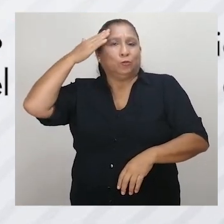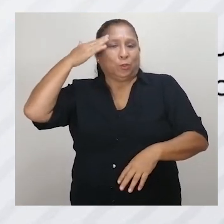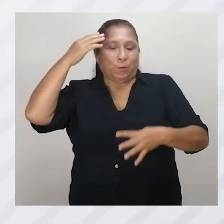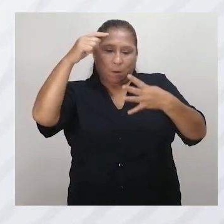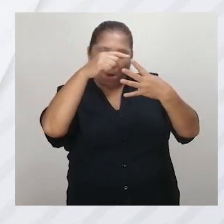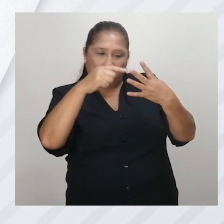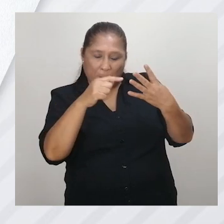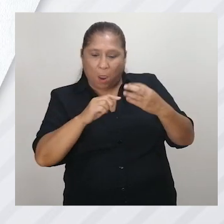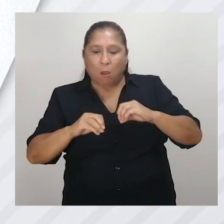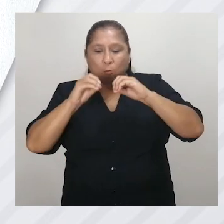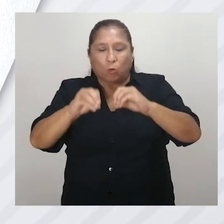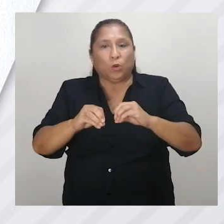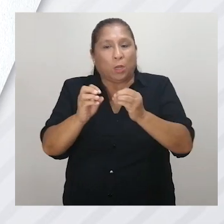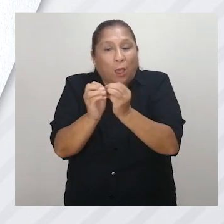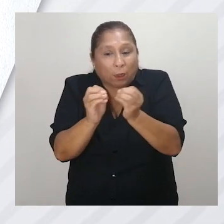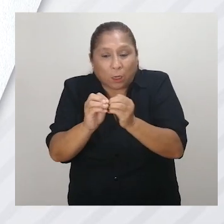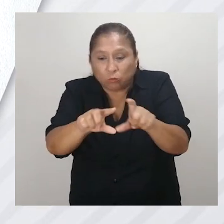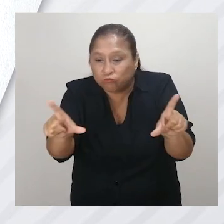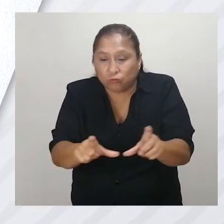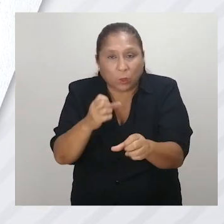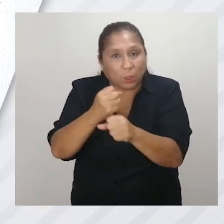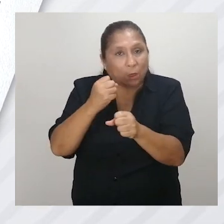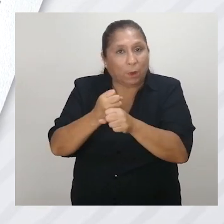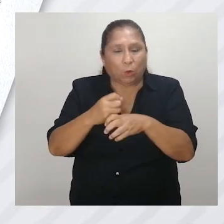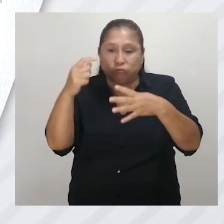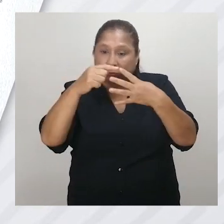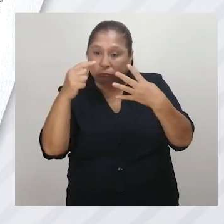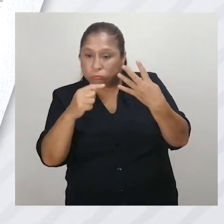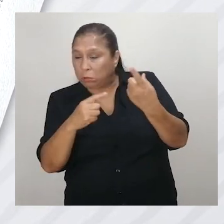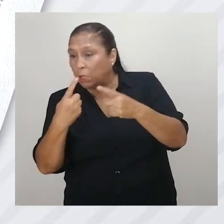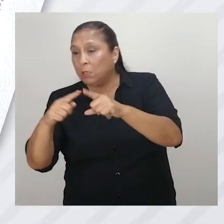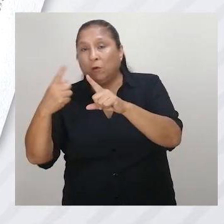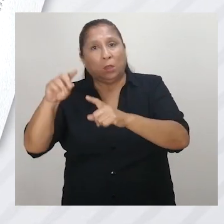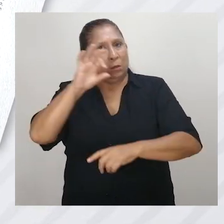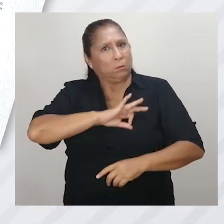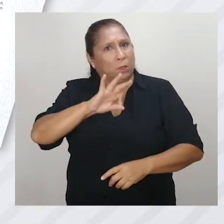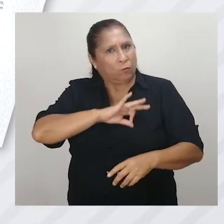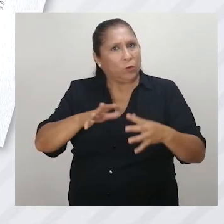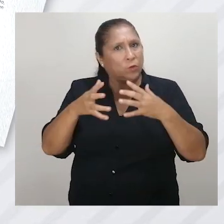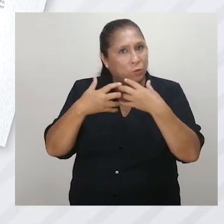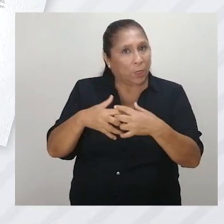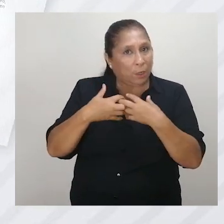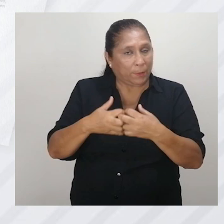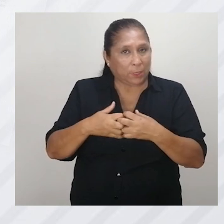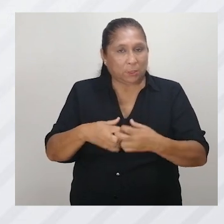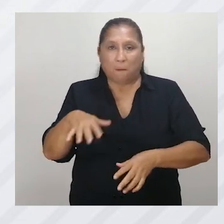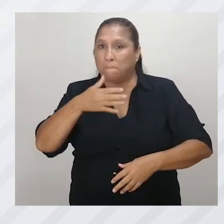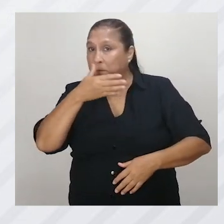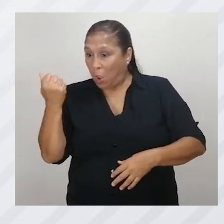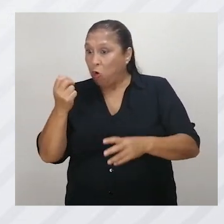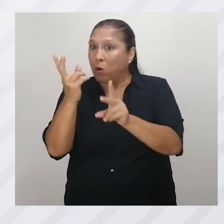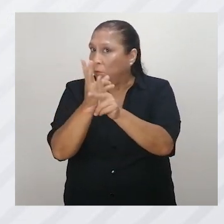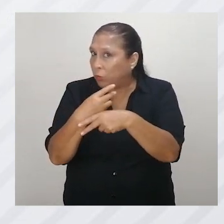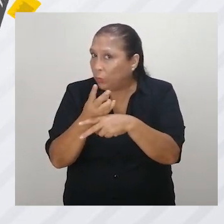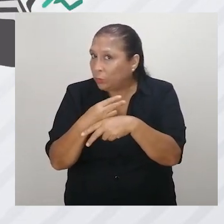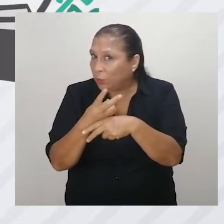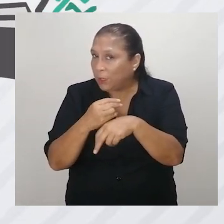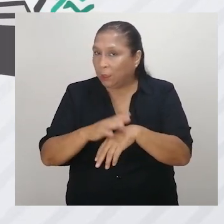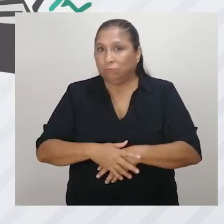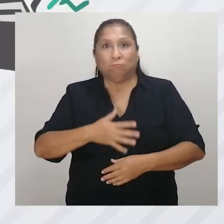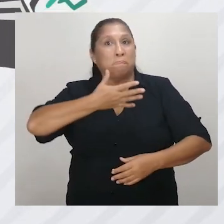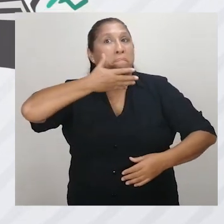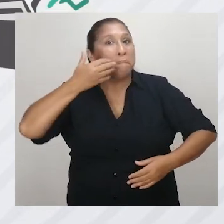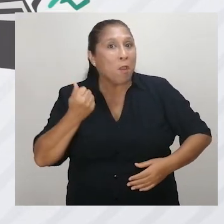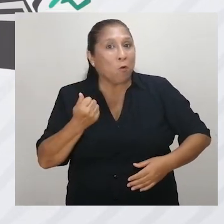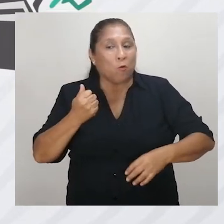Debemos considerar que implementar ajustes razonables genera diversos beneficios a las empresas. Mejora la